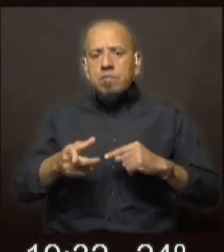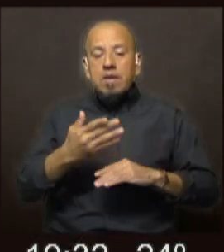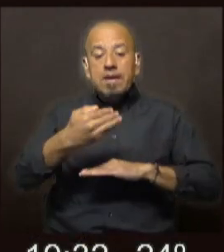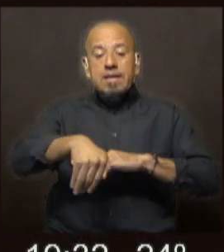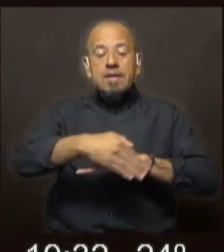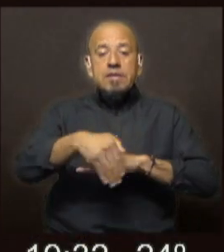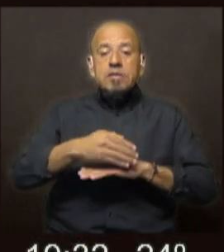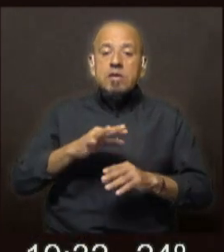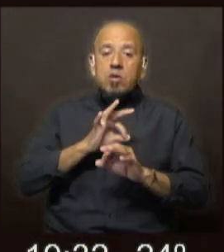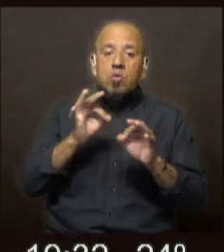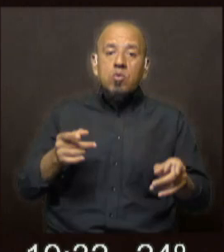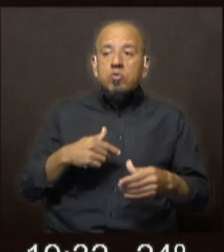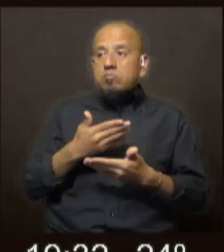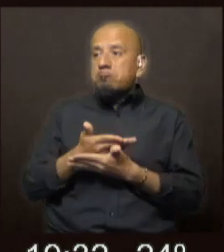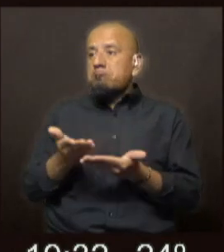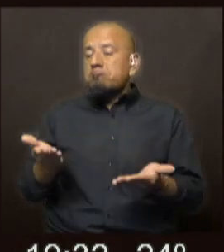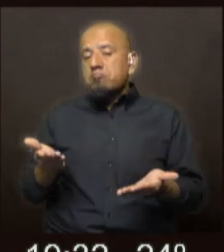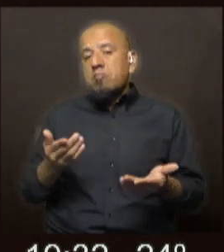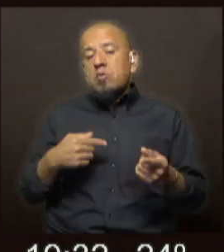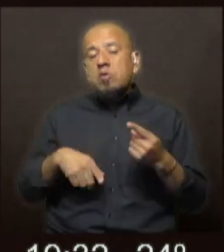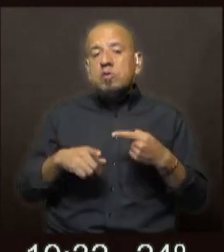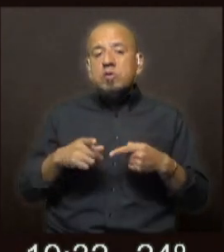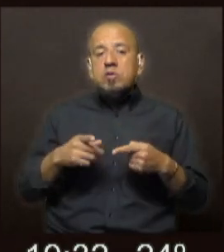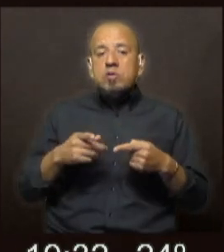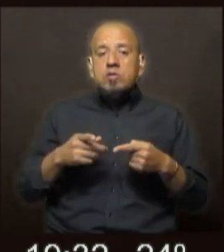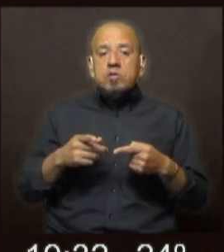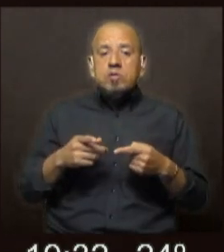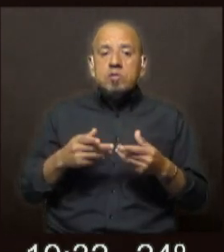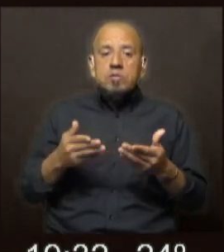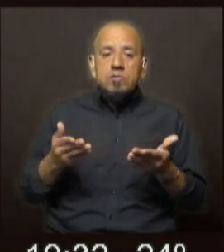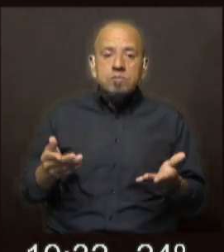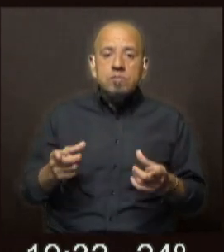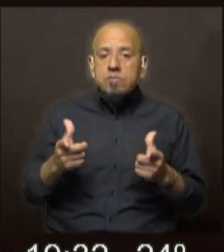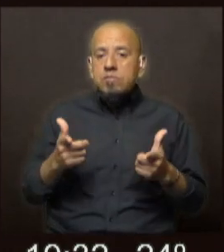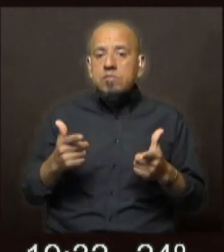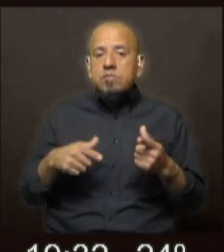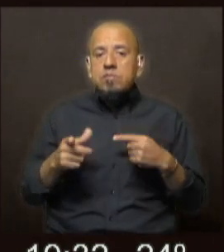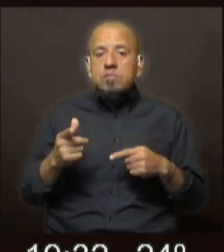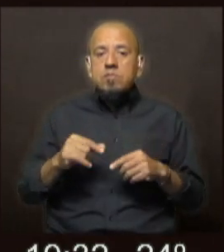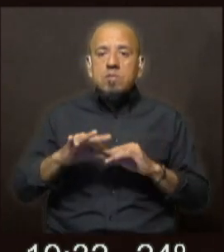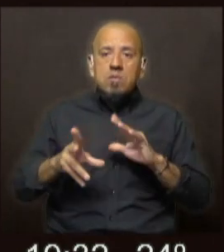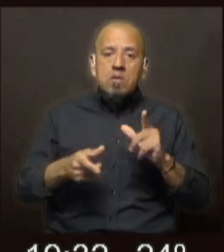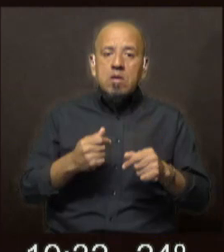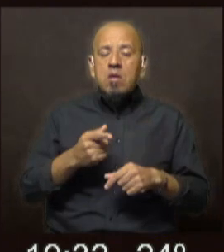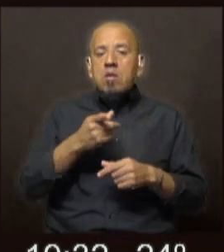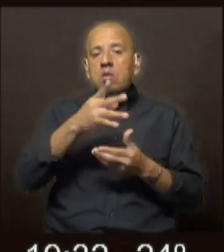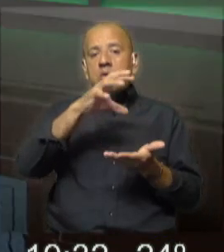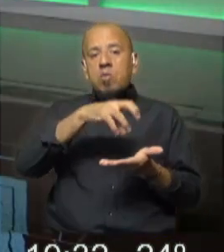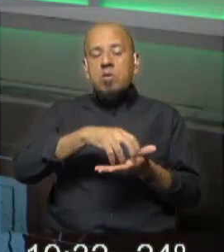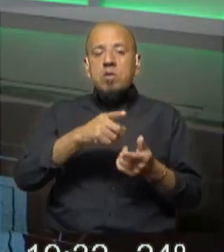pública o espacios abiertos, eso implica que no hay tantos homicidios en robos a locales comerciales,